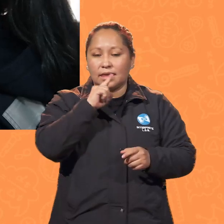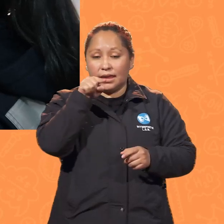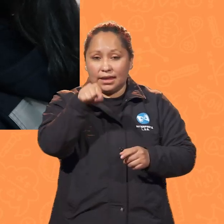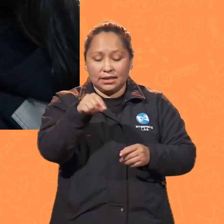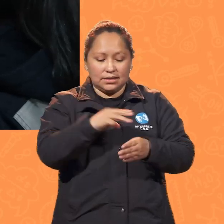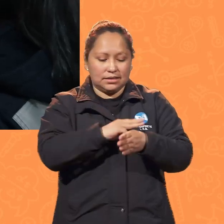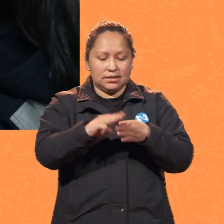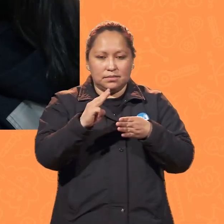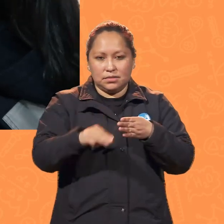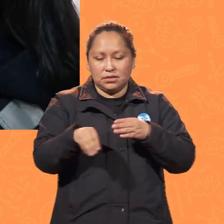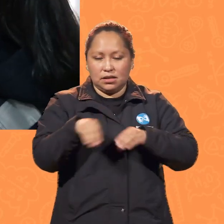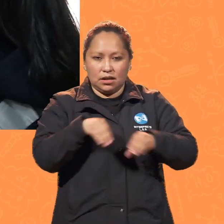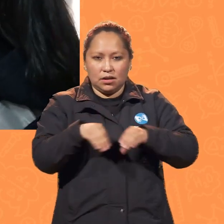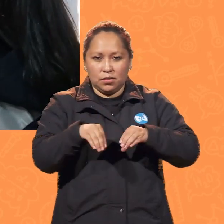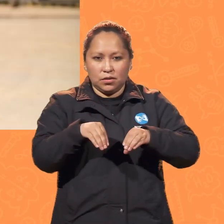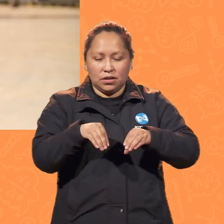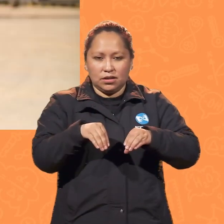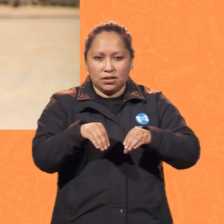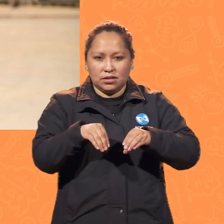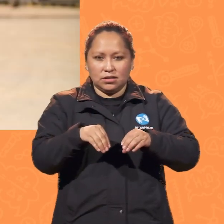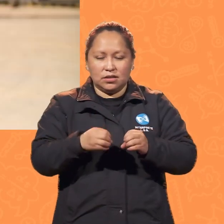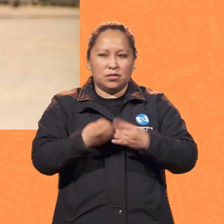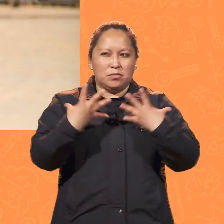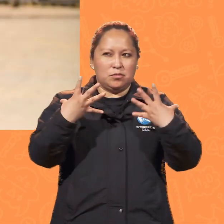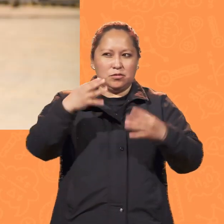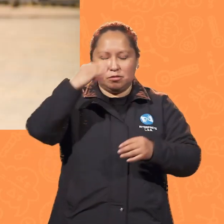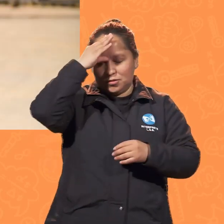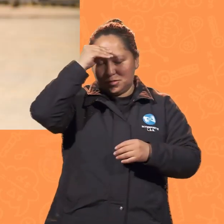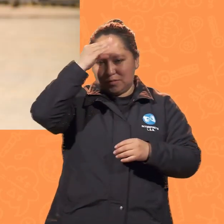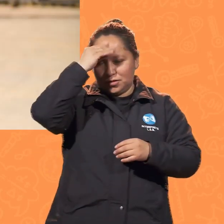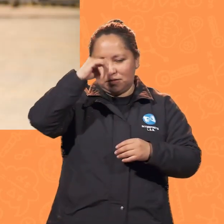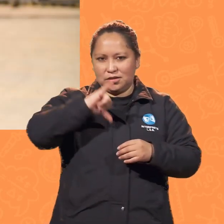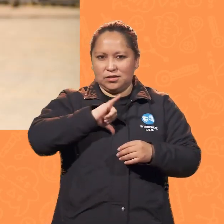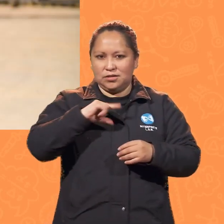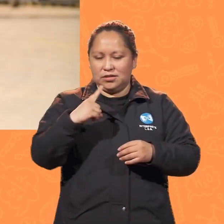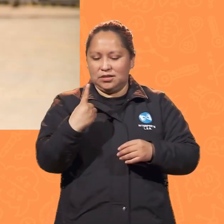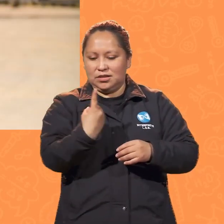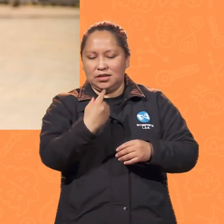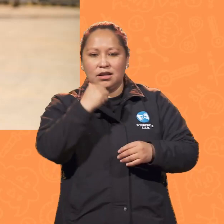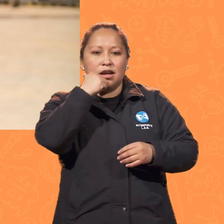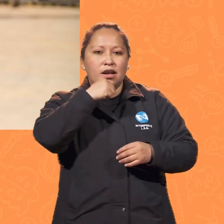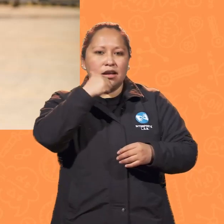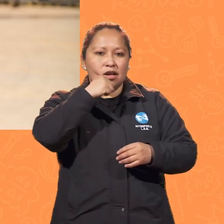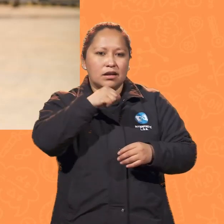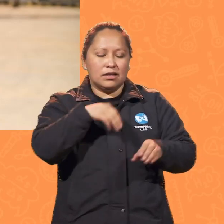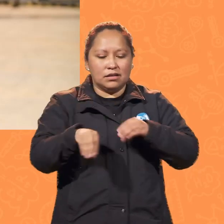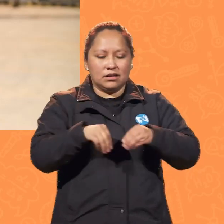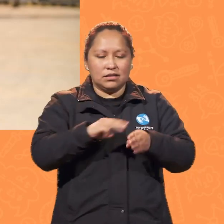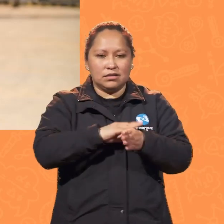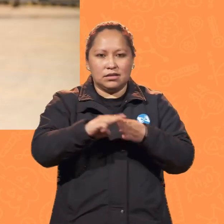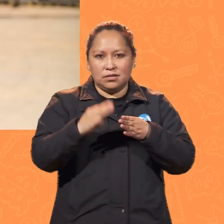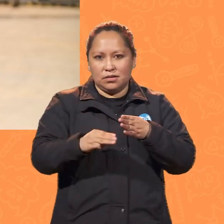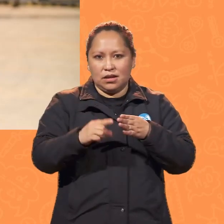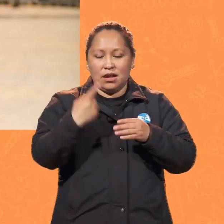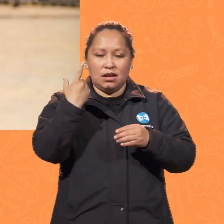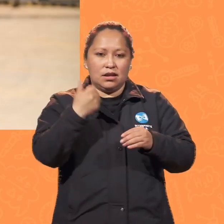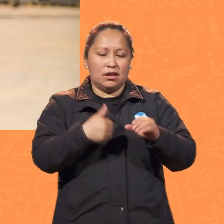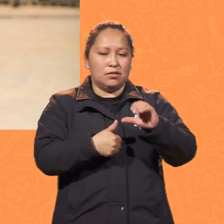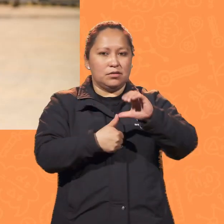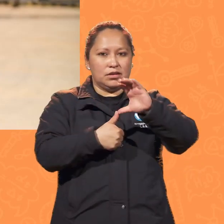la realicé con puros hombres. Era la única mujer que hizo la maestría y la única latina.